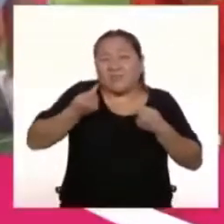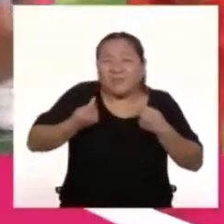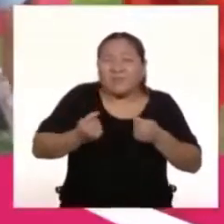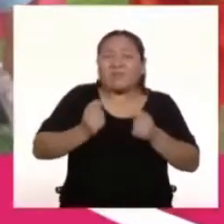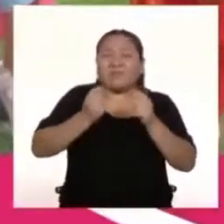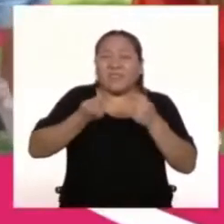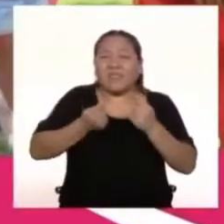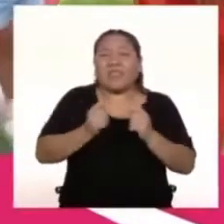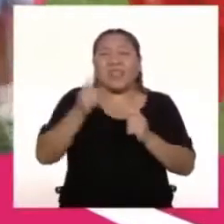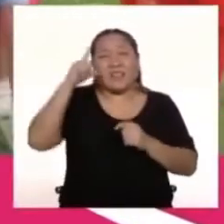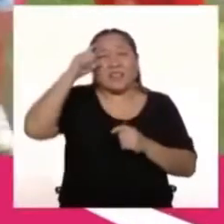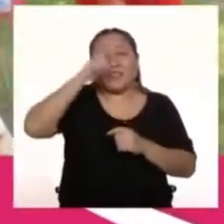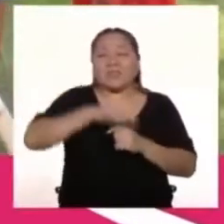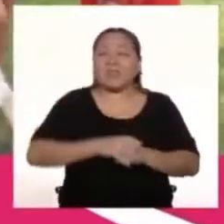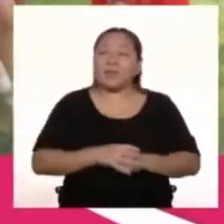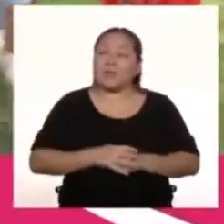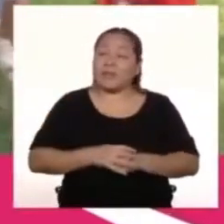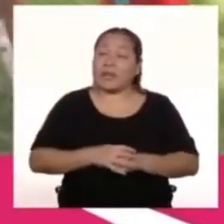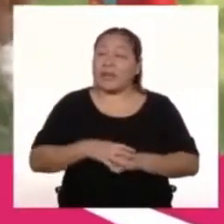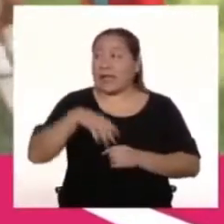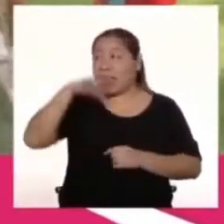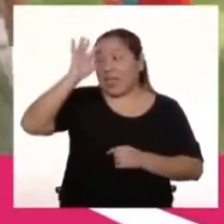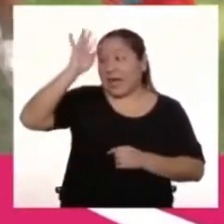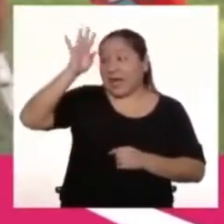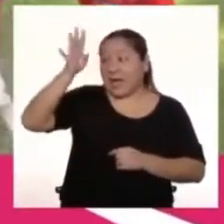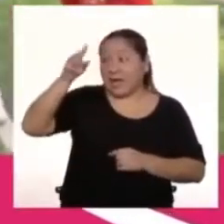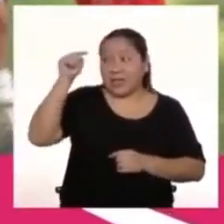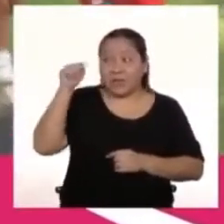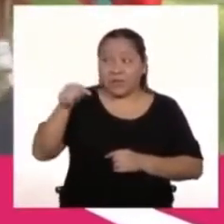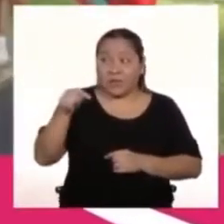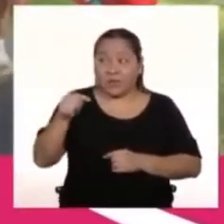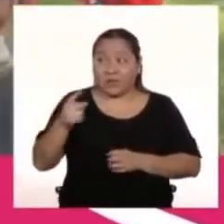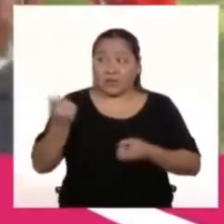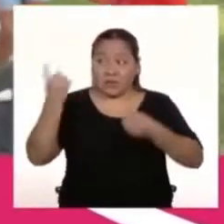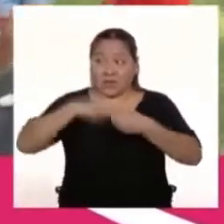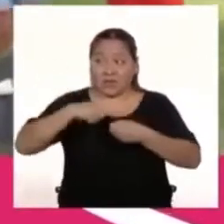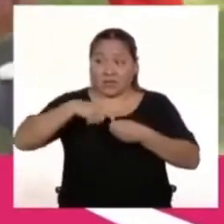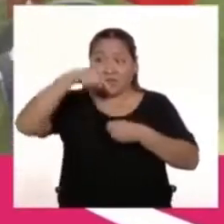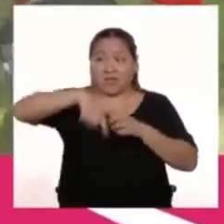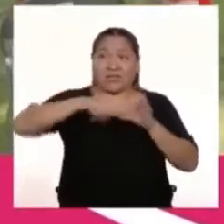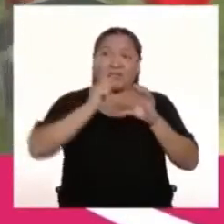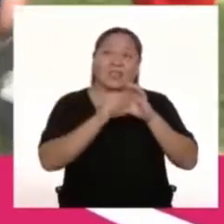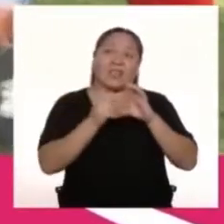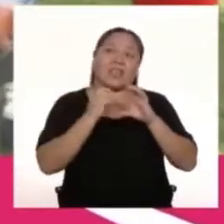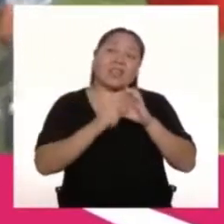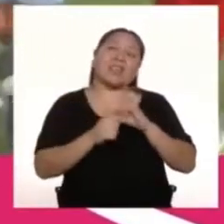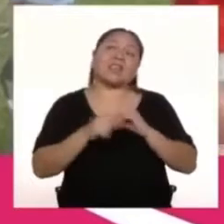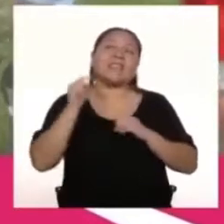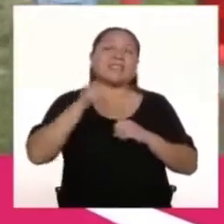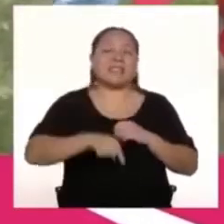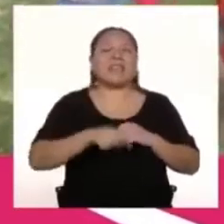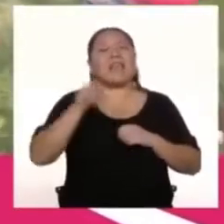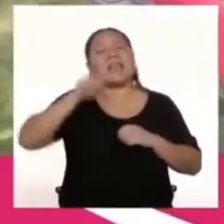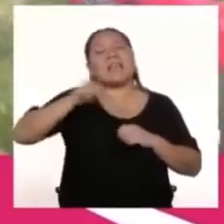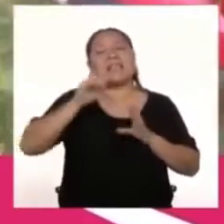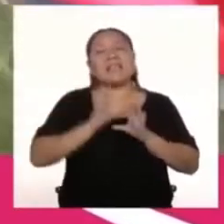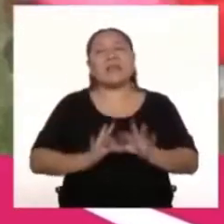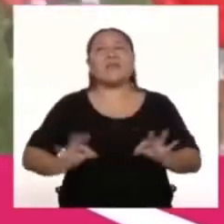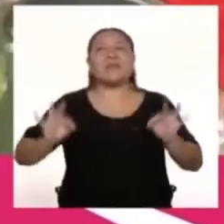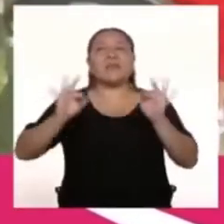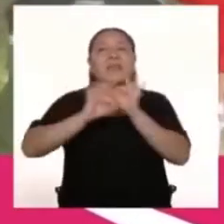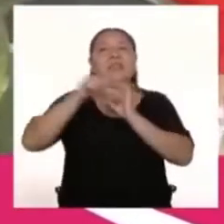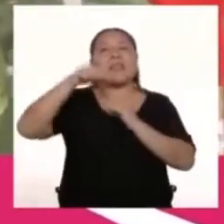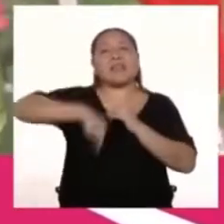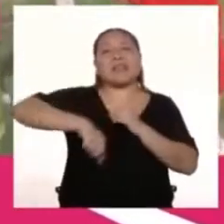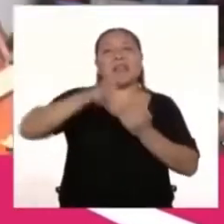¿No? ¿Y la creatividad Es un elemento Sí o sí En tu taller? Es fundamental Es la columna Vertebral del proyecto Claro